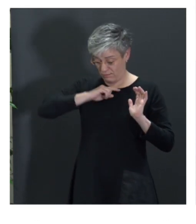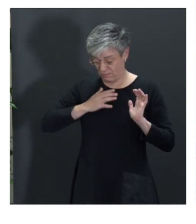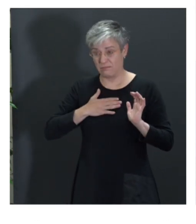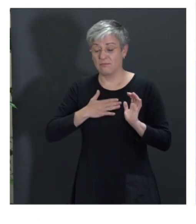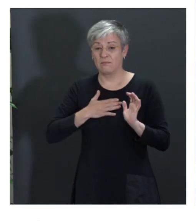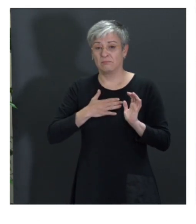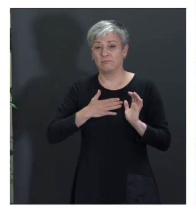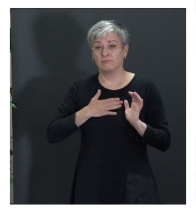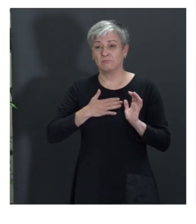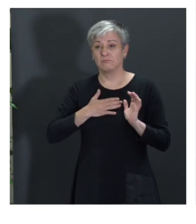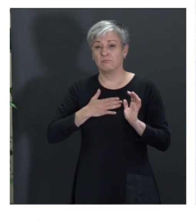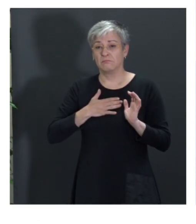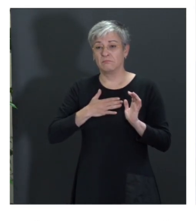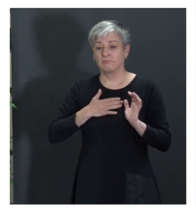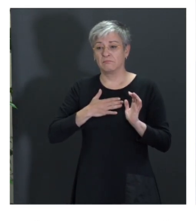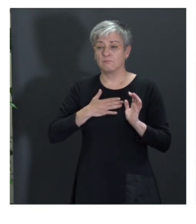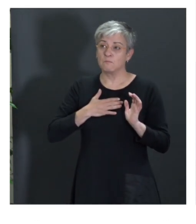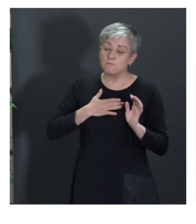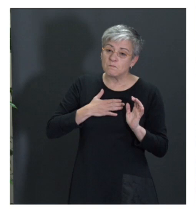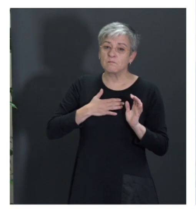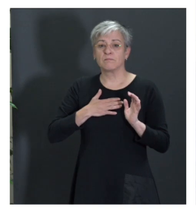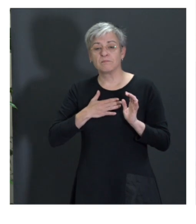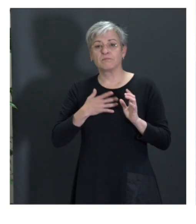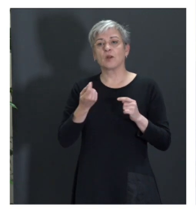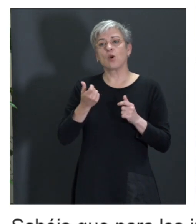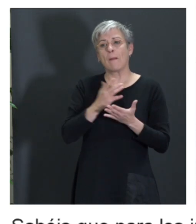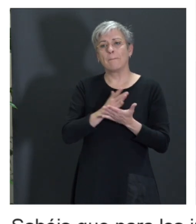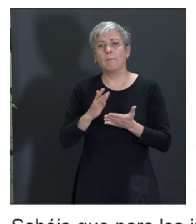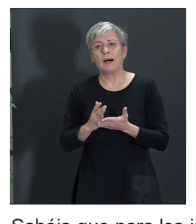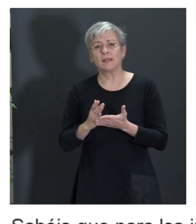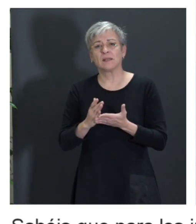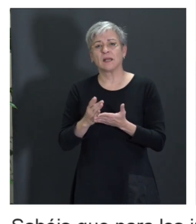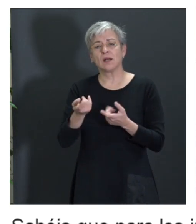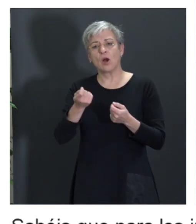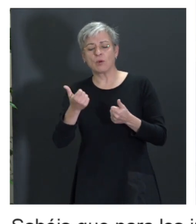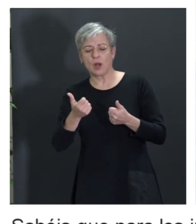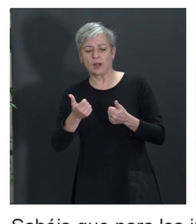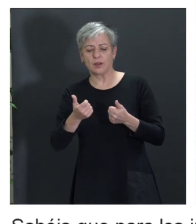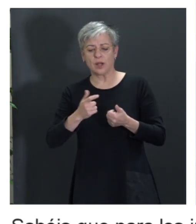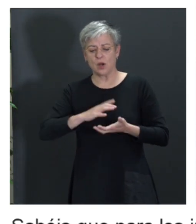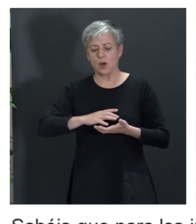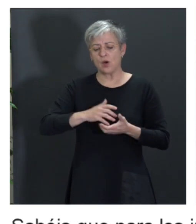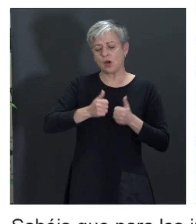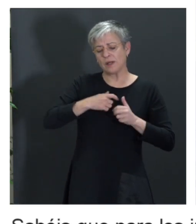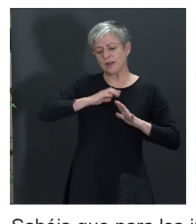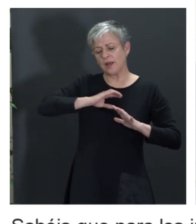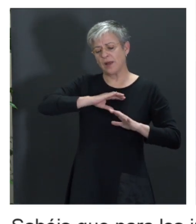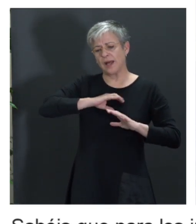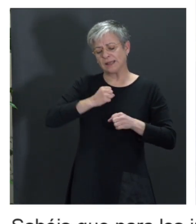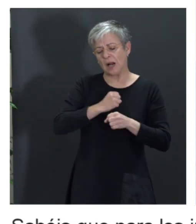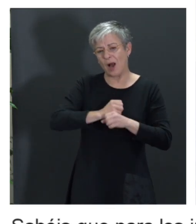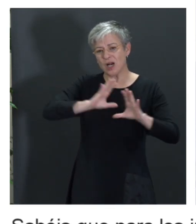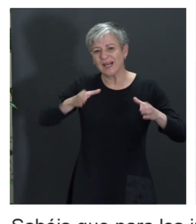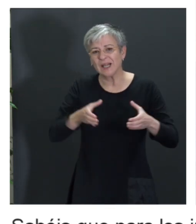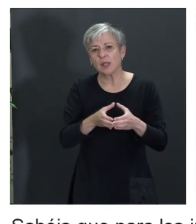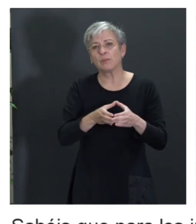encontrado con que esa parte que tenemos a veces, ¿no?, de competencias, de trabajo en equipo, de que nos guste